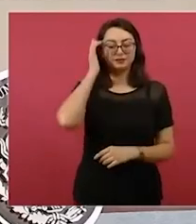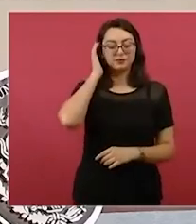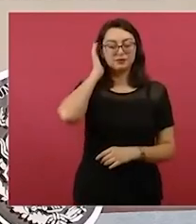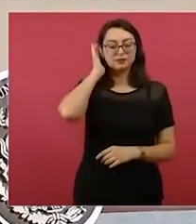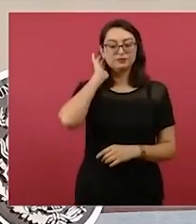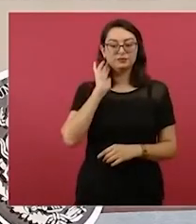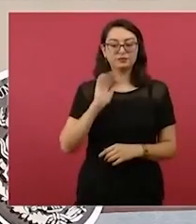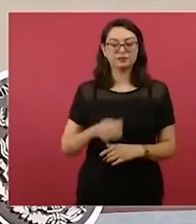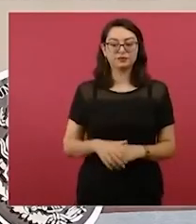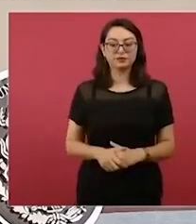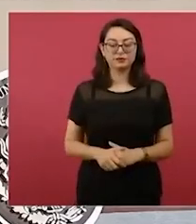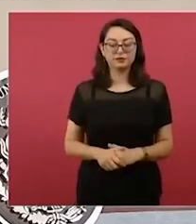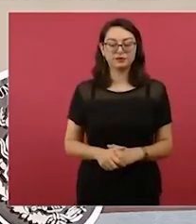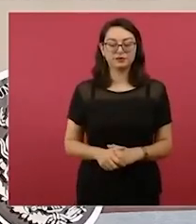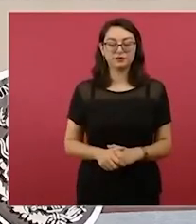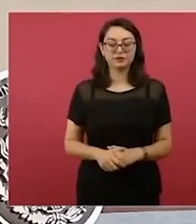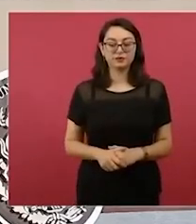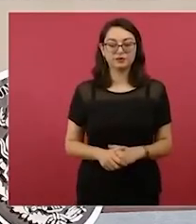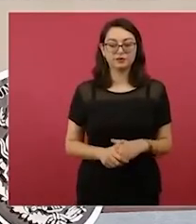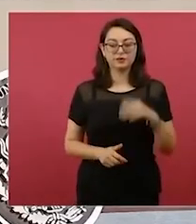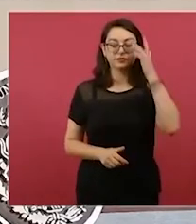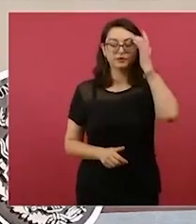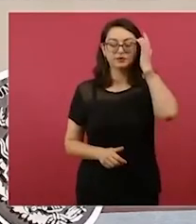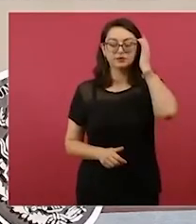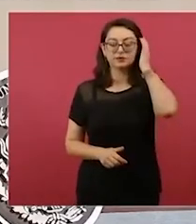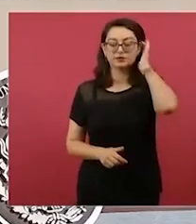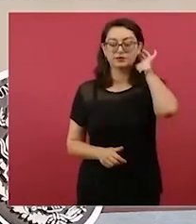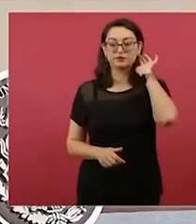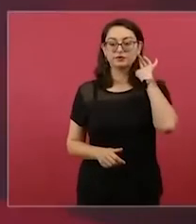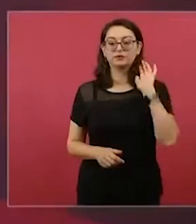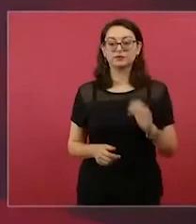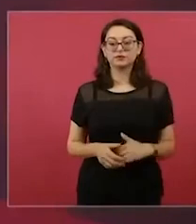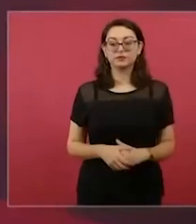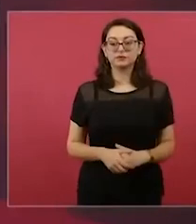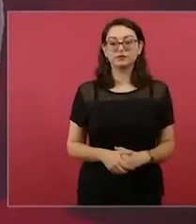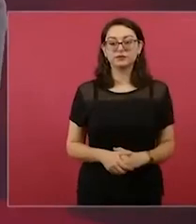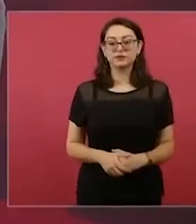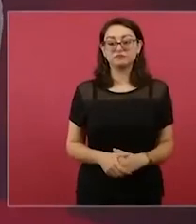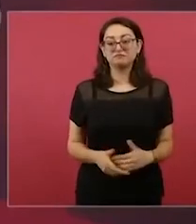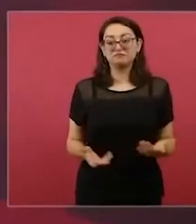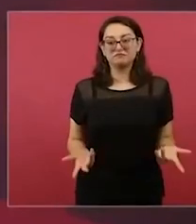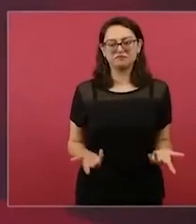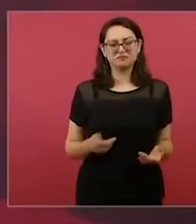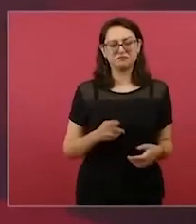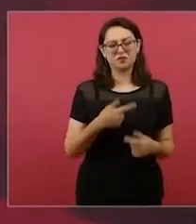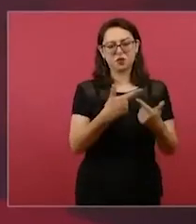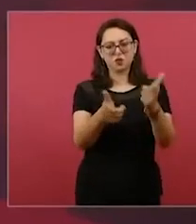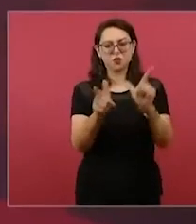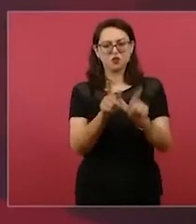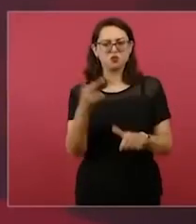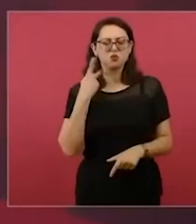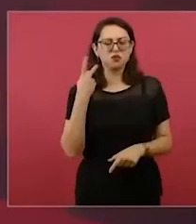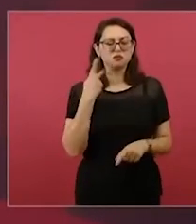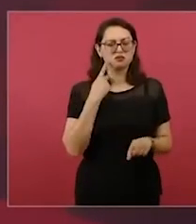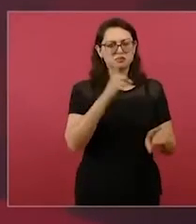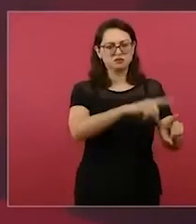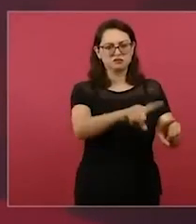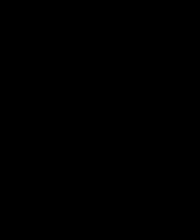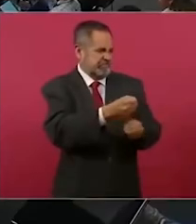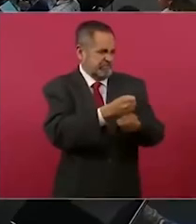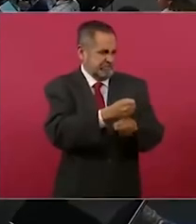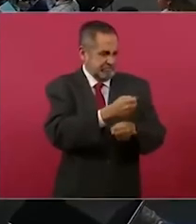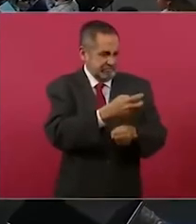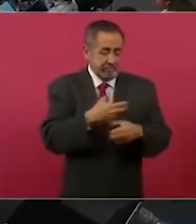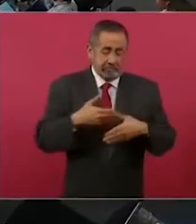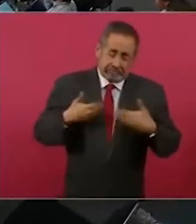han recordado recientemente la situación del país y los enfrentamientos que había entre partidos y grupos de poder previos